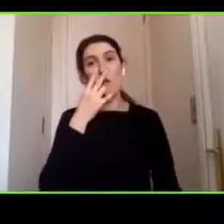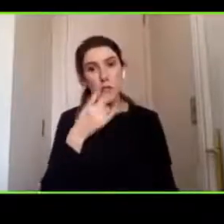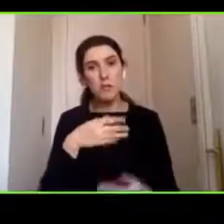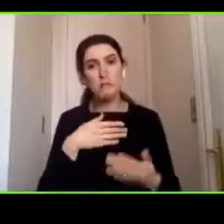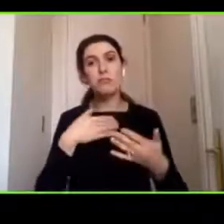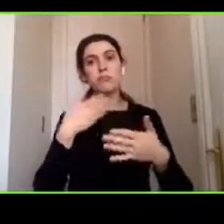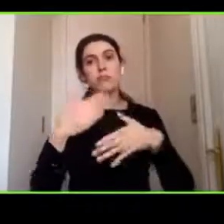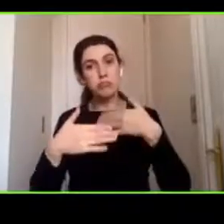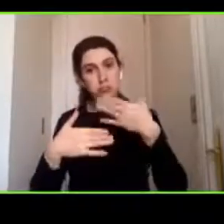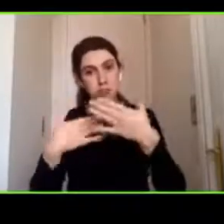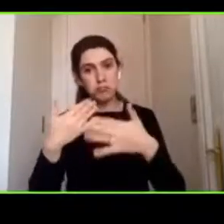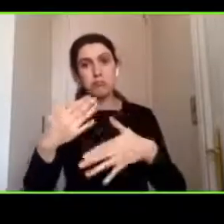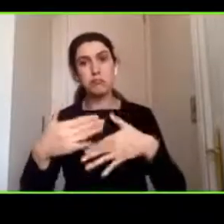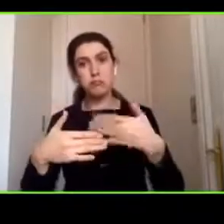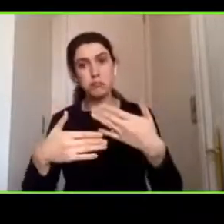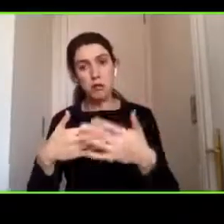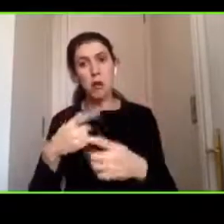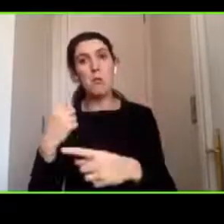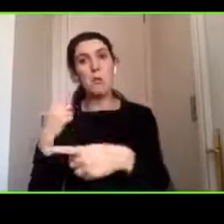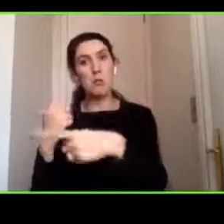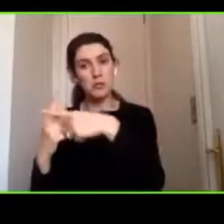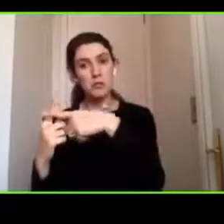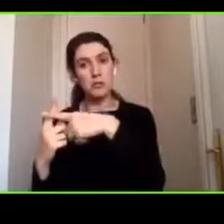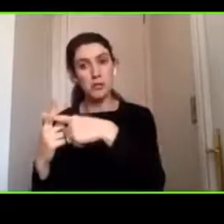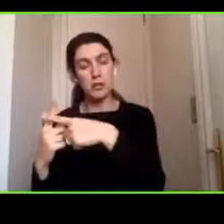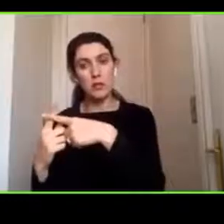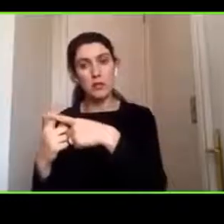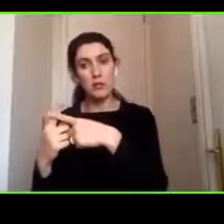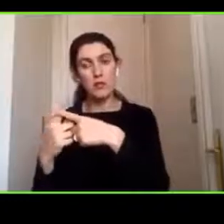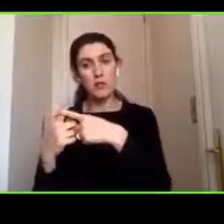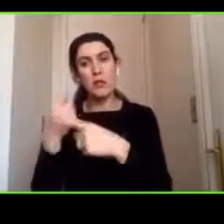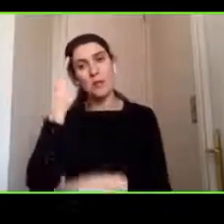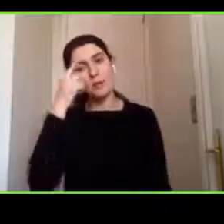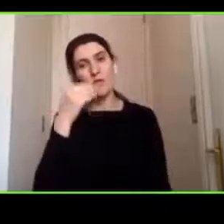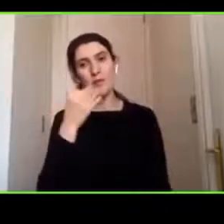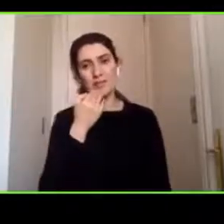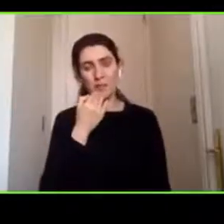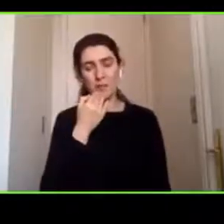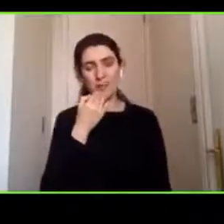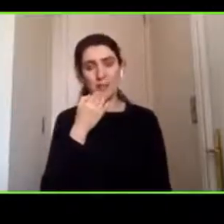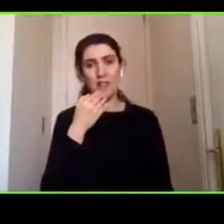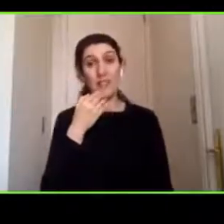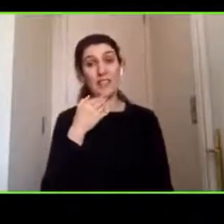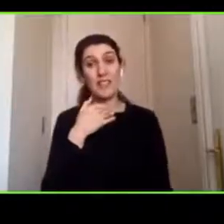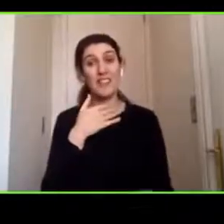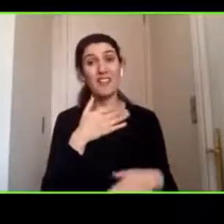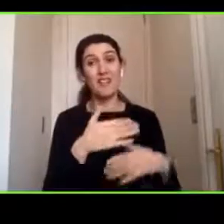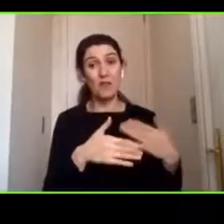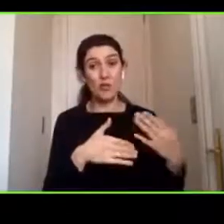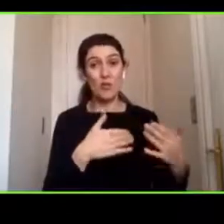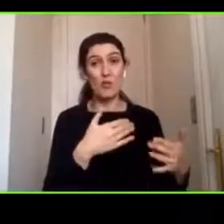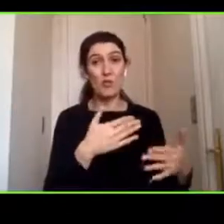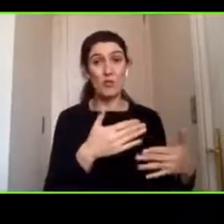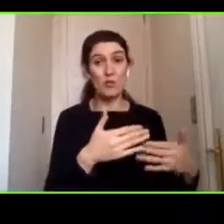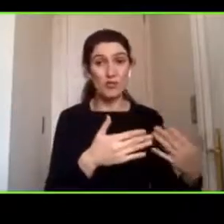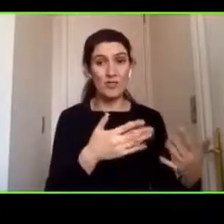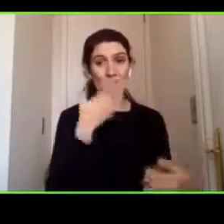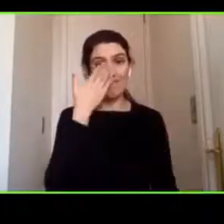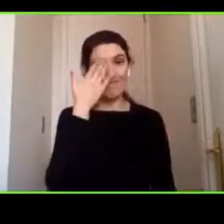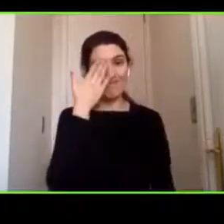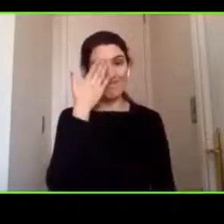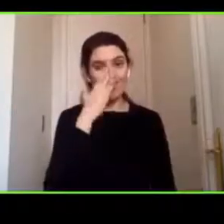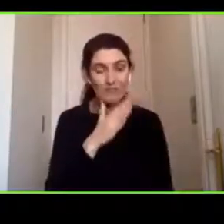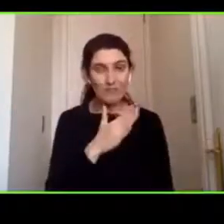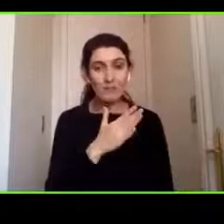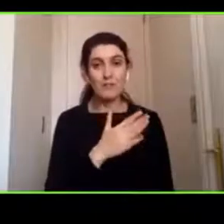favorable pero también ve en la práctica que algunos no evolucionan de la manera que uno quisiera y